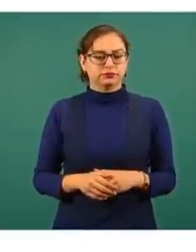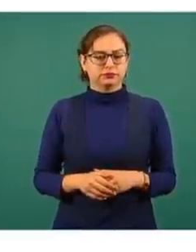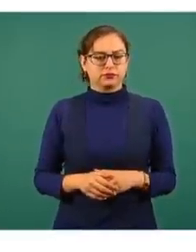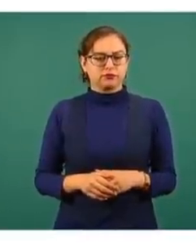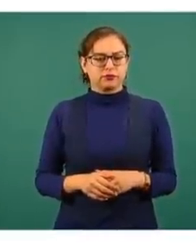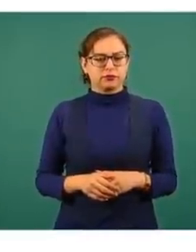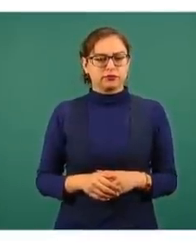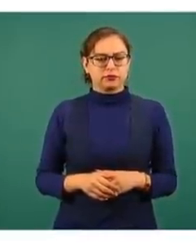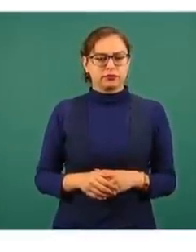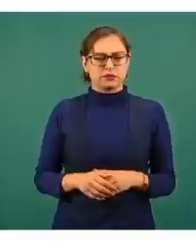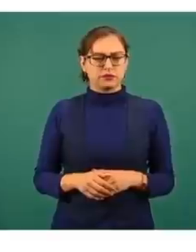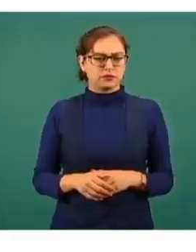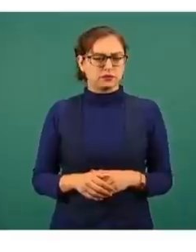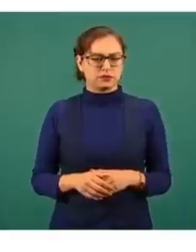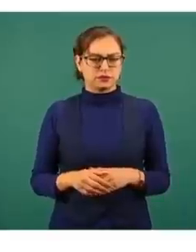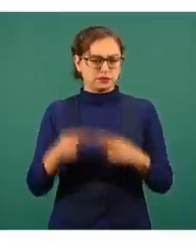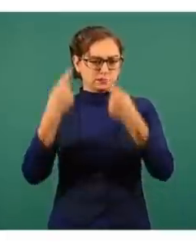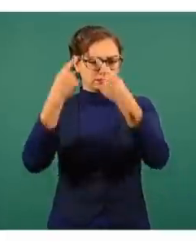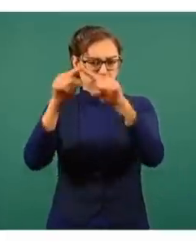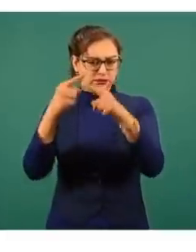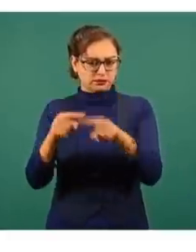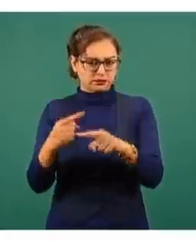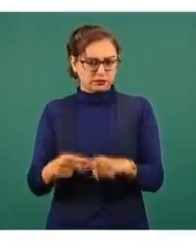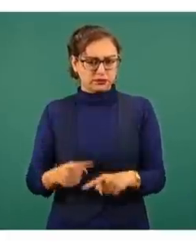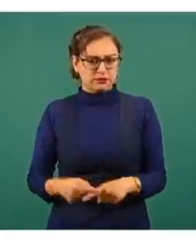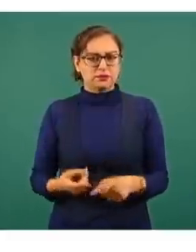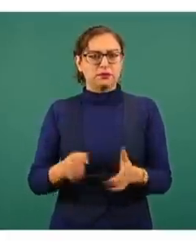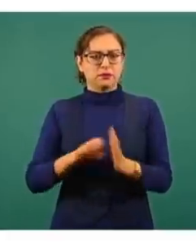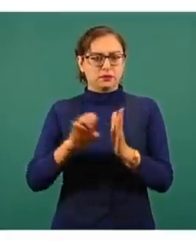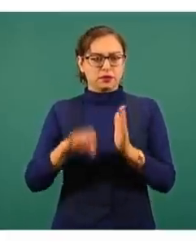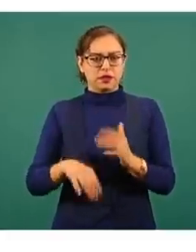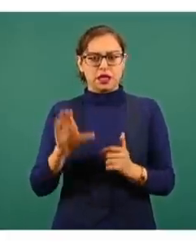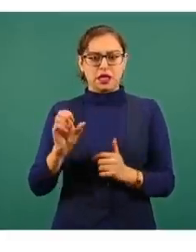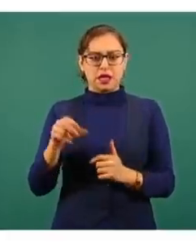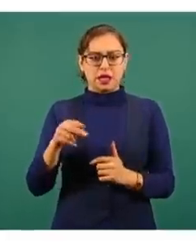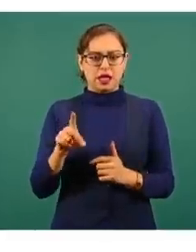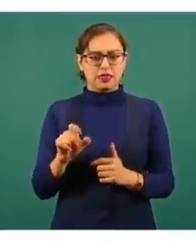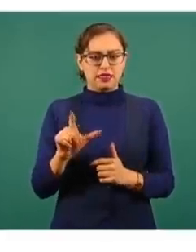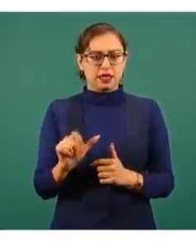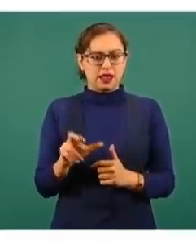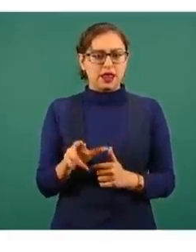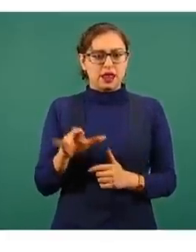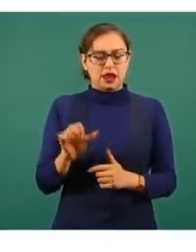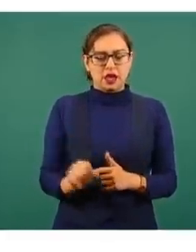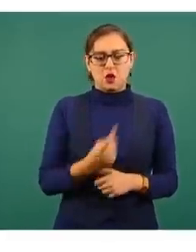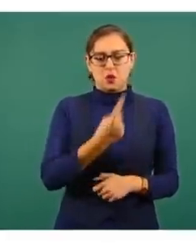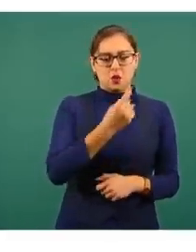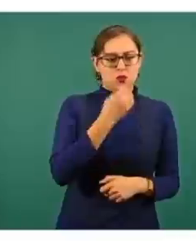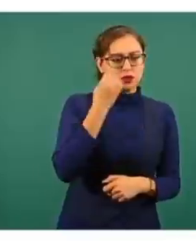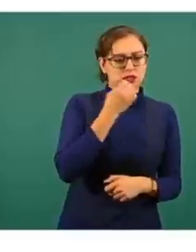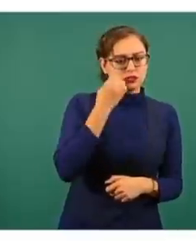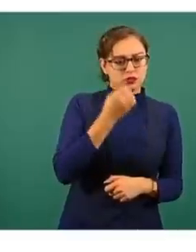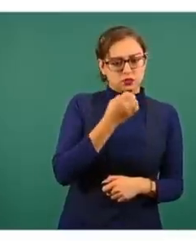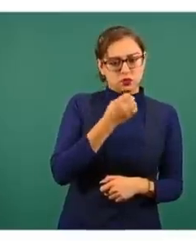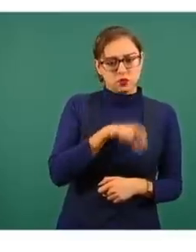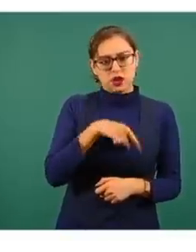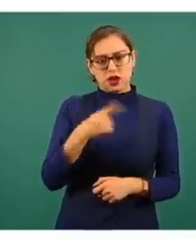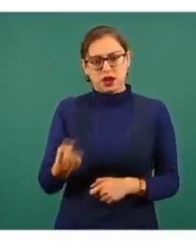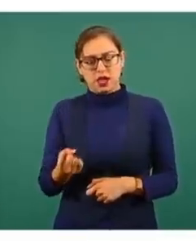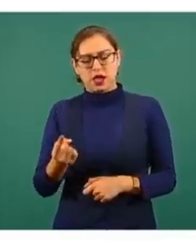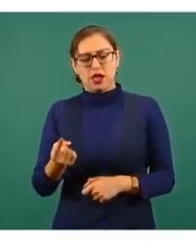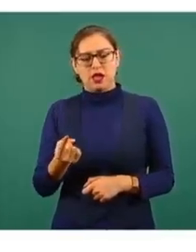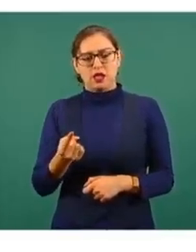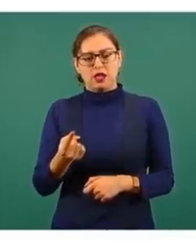Aquí vamos viendo todas las… en Candelaria, aquí tenemos tres puntos, una escuela y dos unidades médicas rurales.